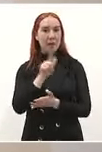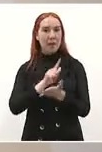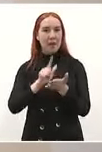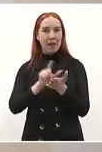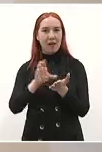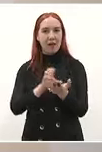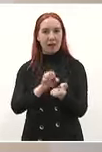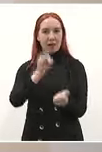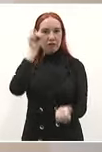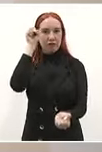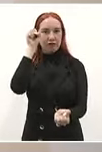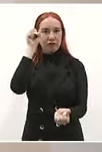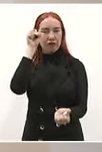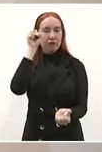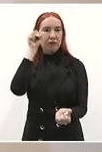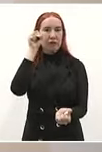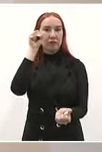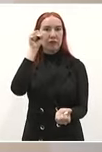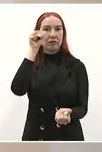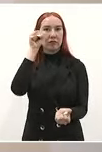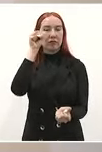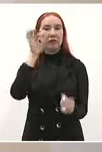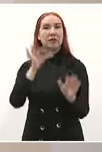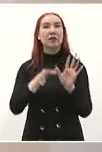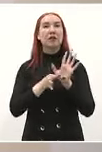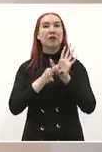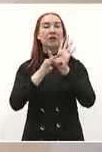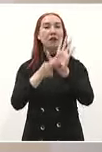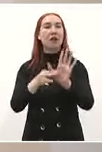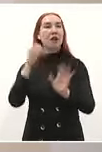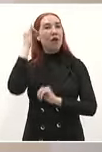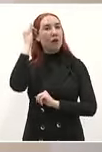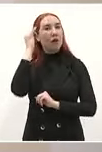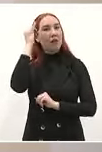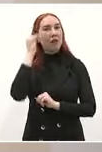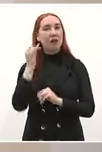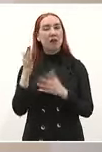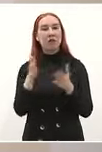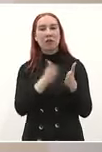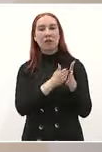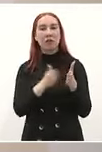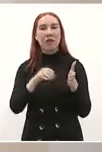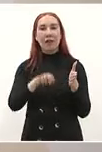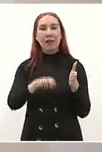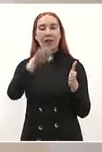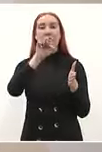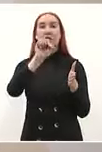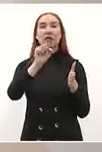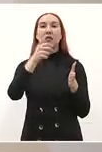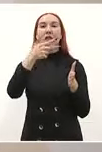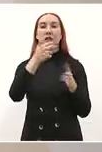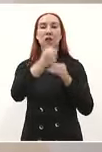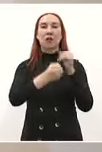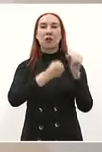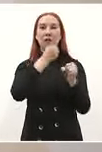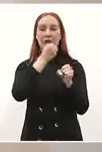nuestra de que la pensión era a partir de los 68 años y